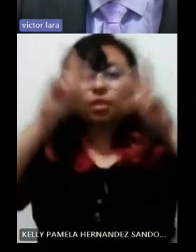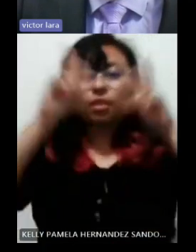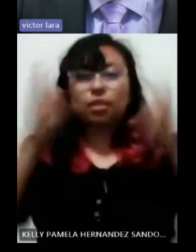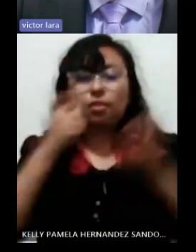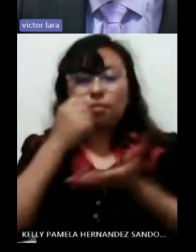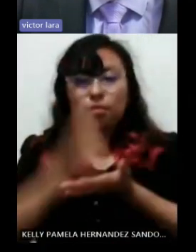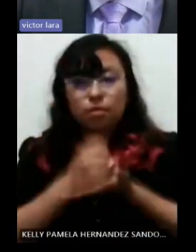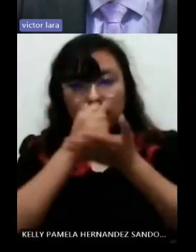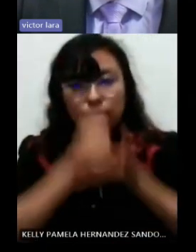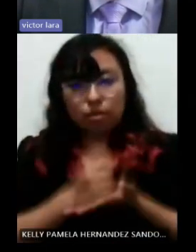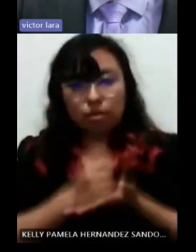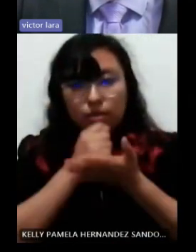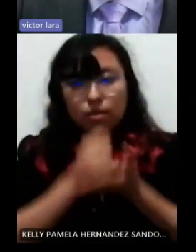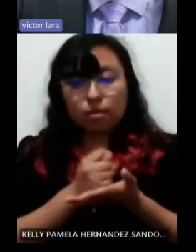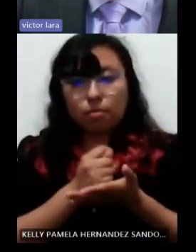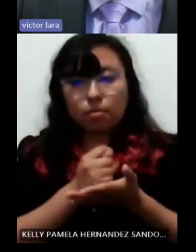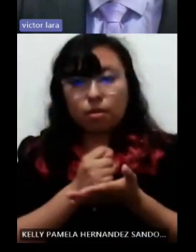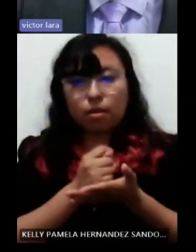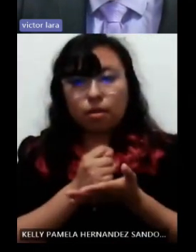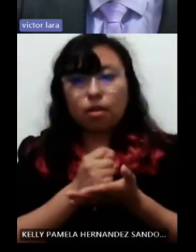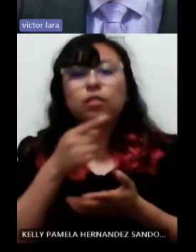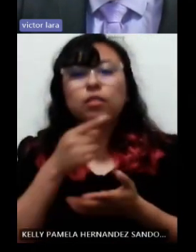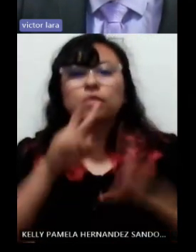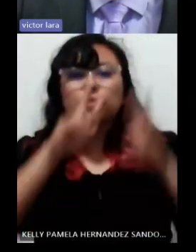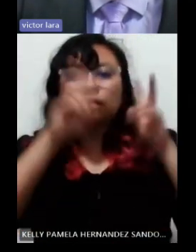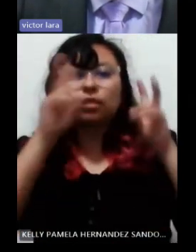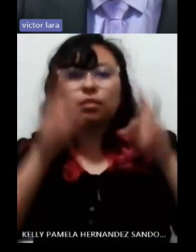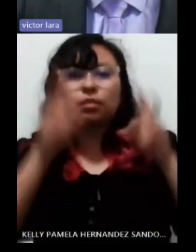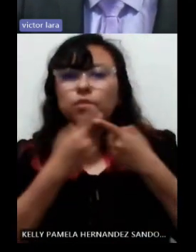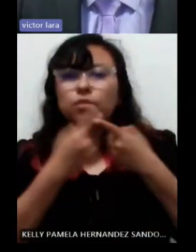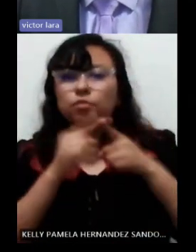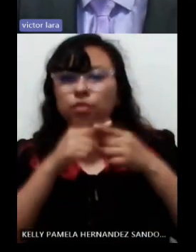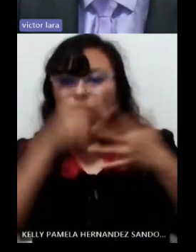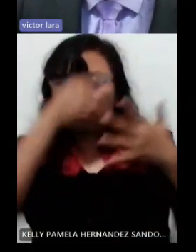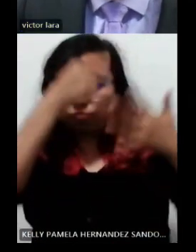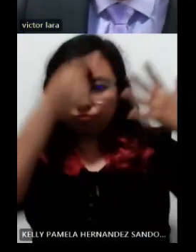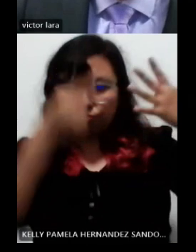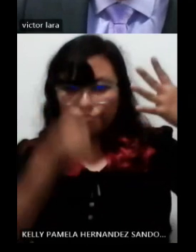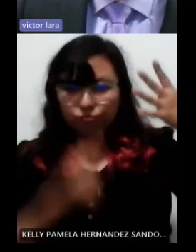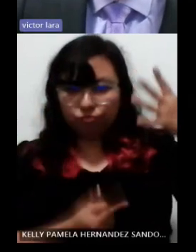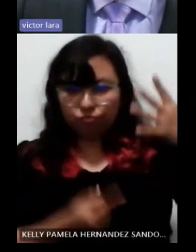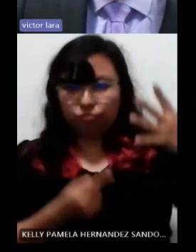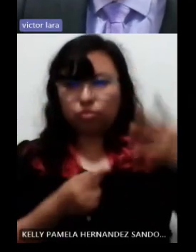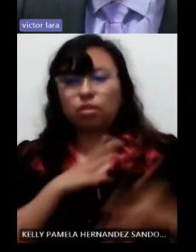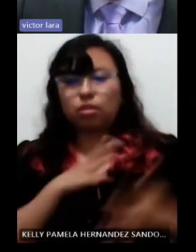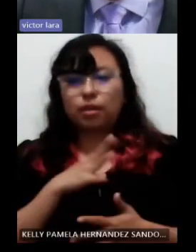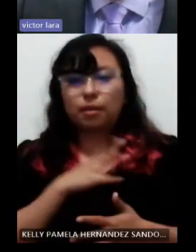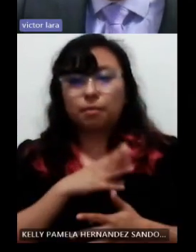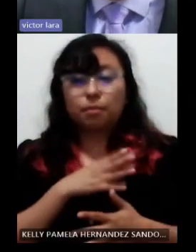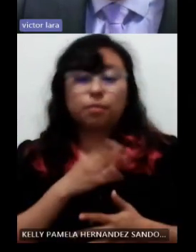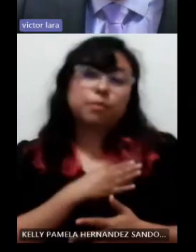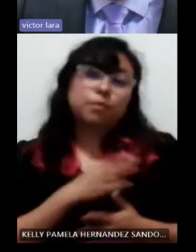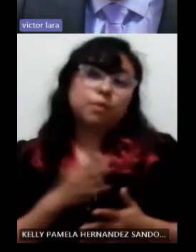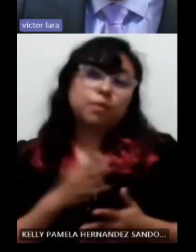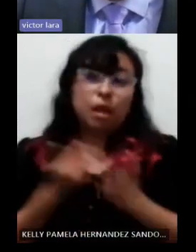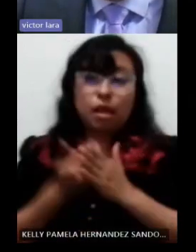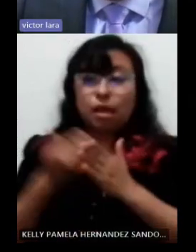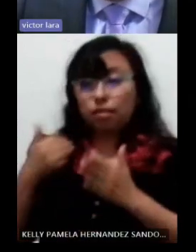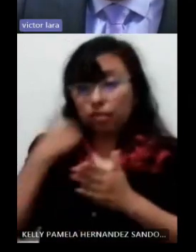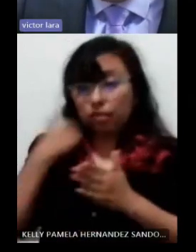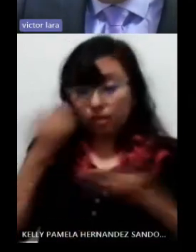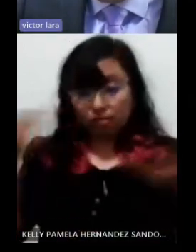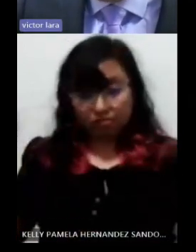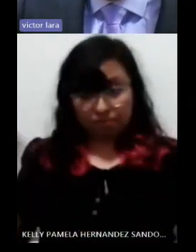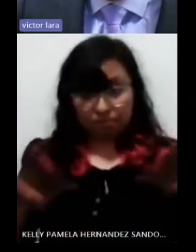sobre todo de la experiencia y de las ganas que se tienen en esta parte. Bueno, antes que nada me presento.